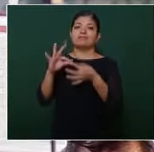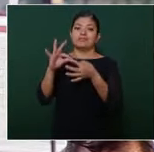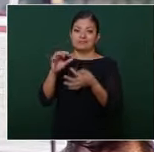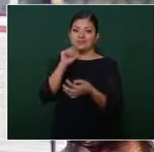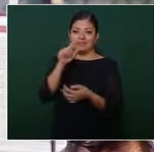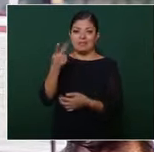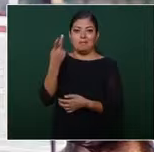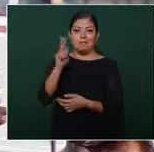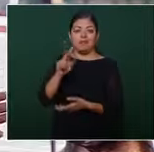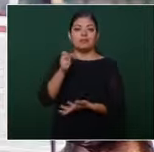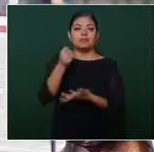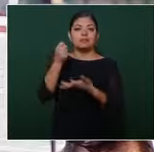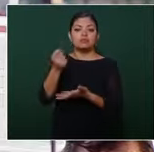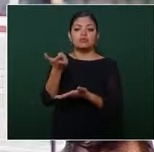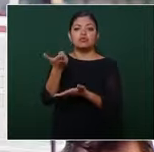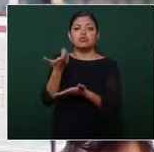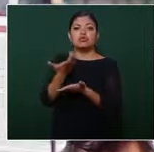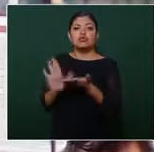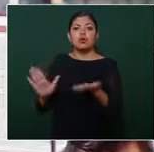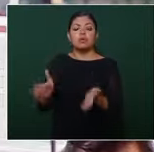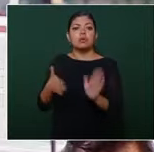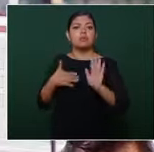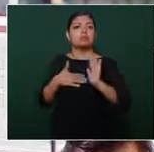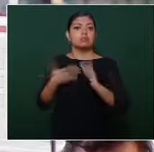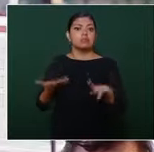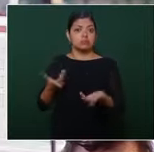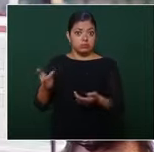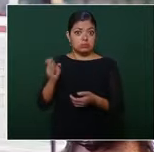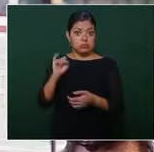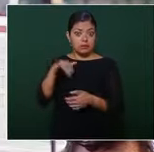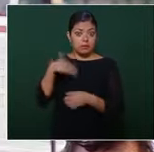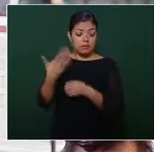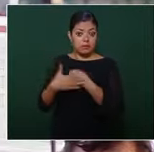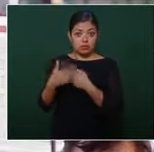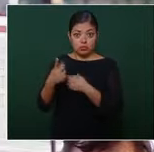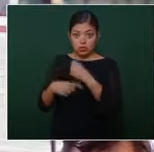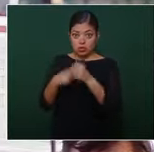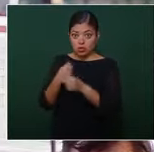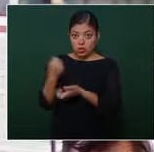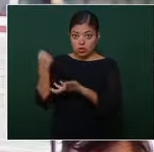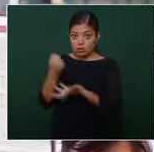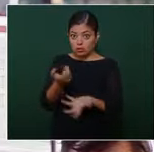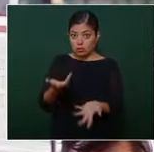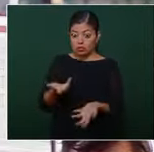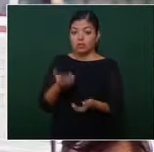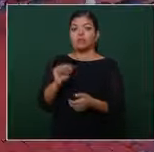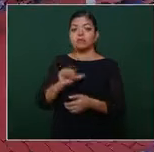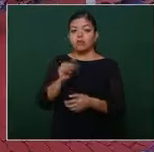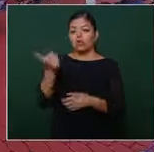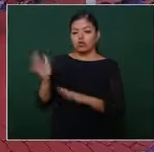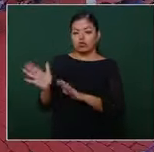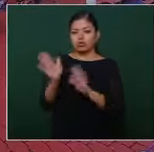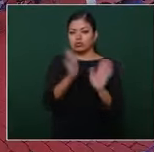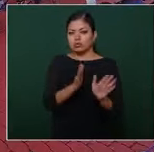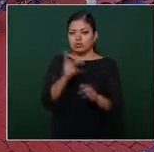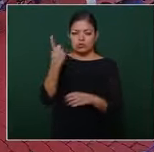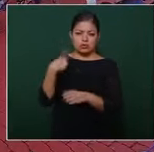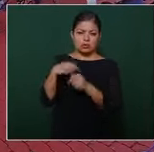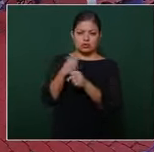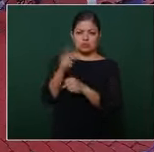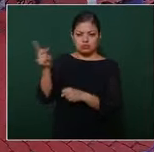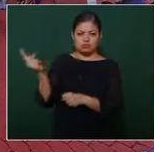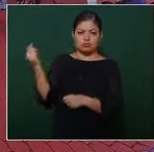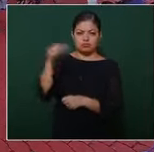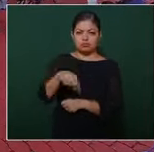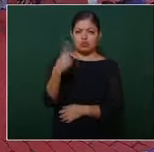inyectaron en Vallarta el restante de los prometidos si van a llegar el próximo año y en otro orden de ideas el año pasado usted